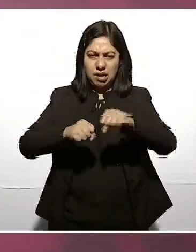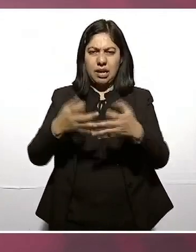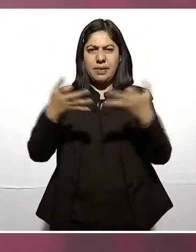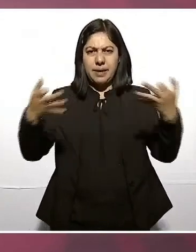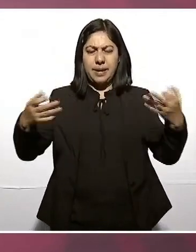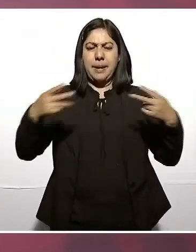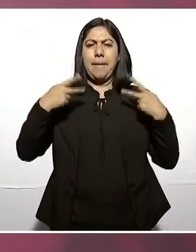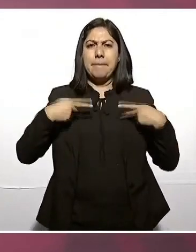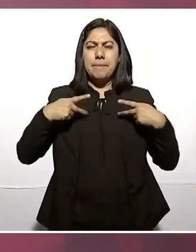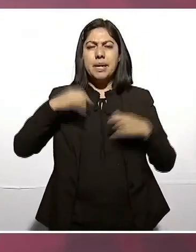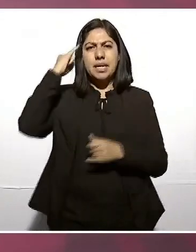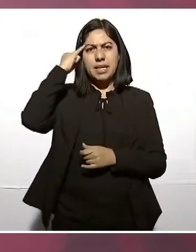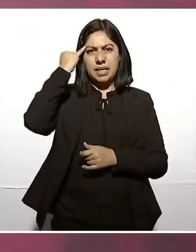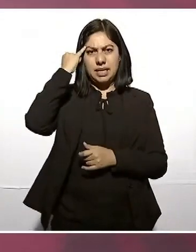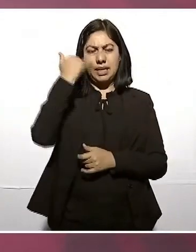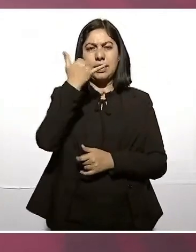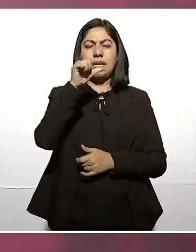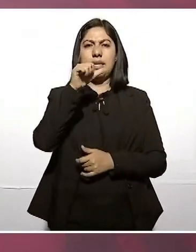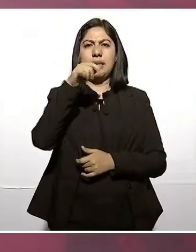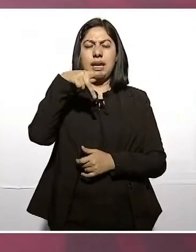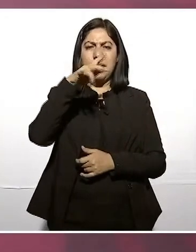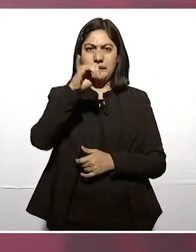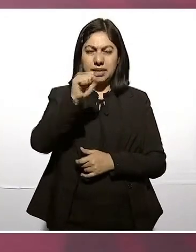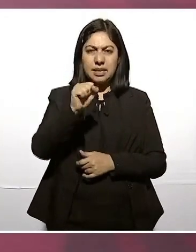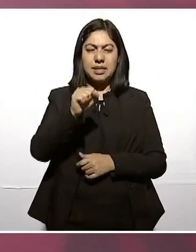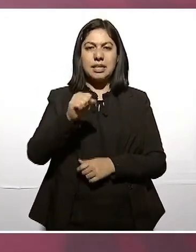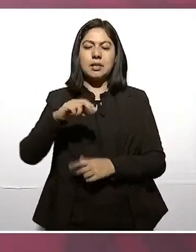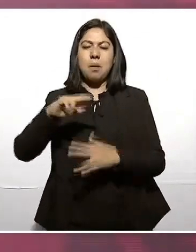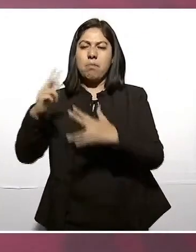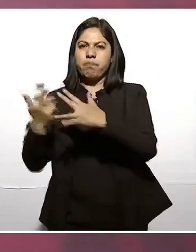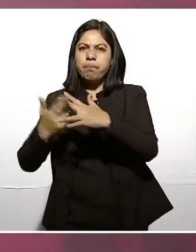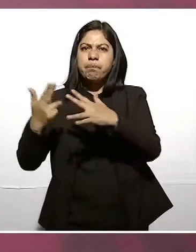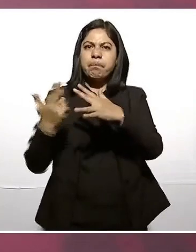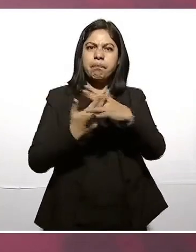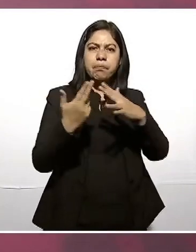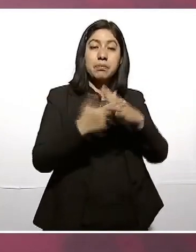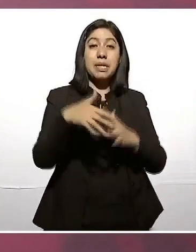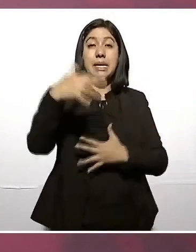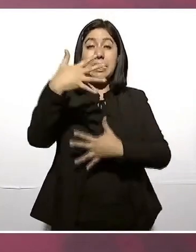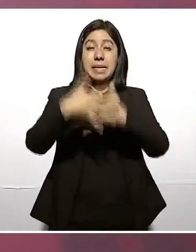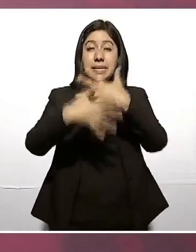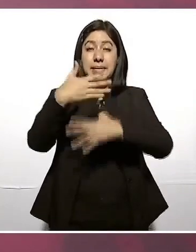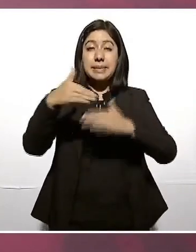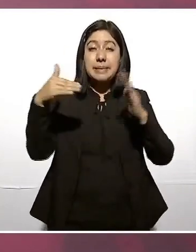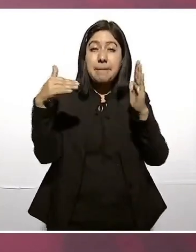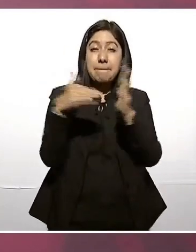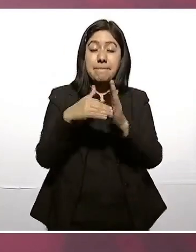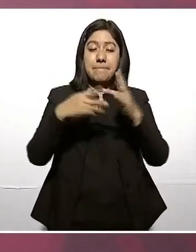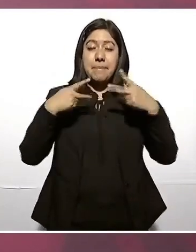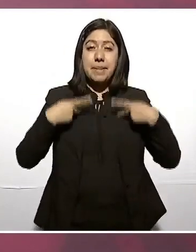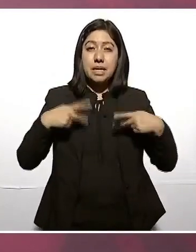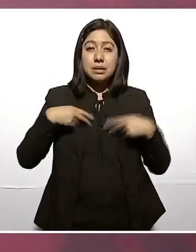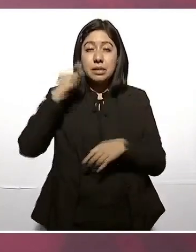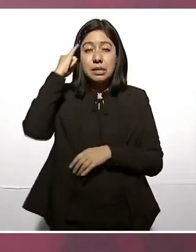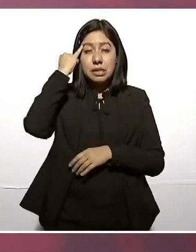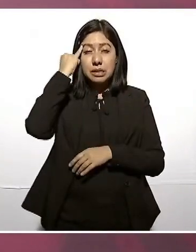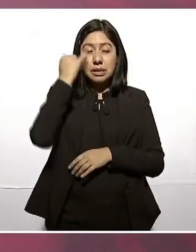asesinaron a 15 mil yaquis.